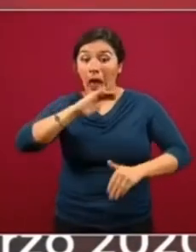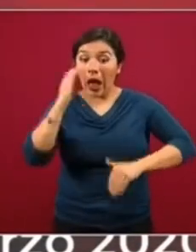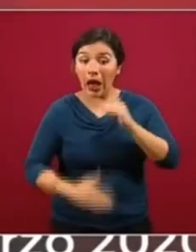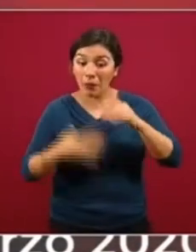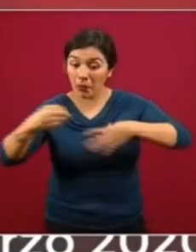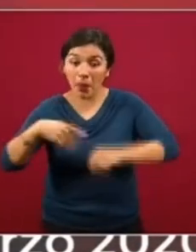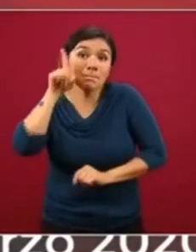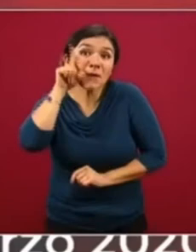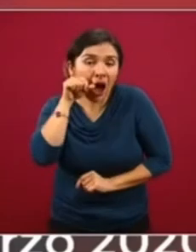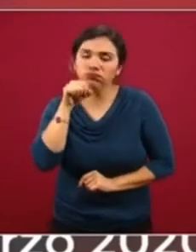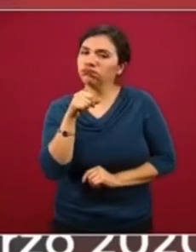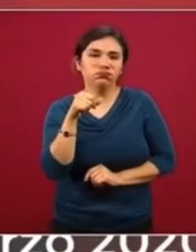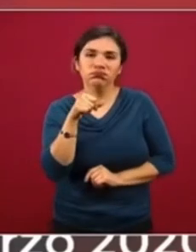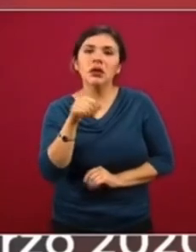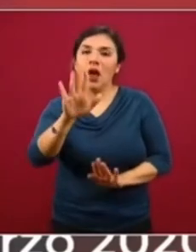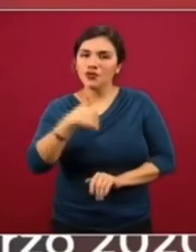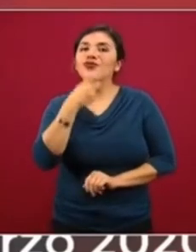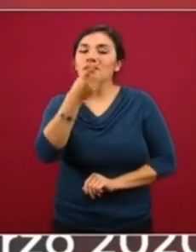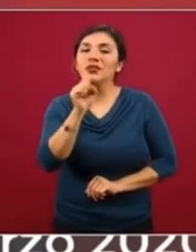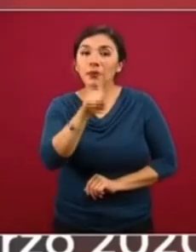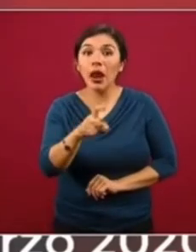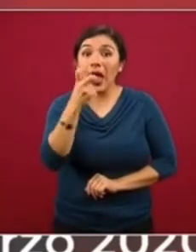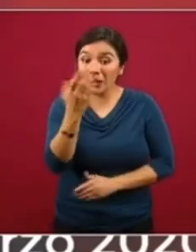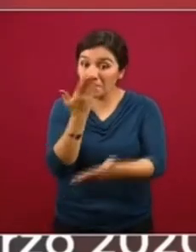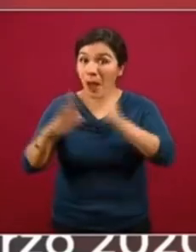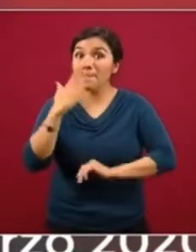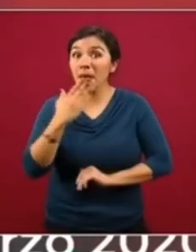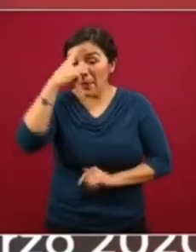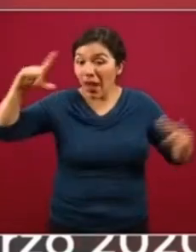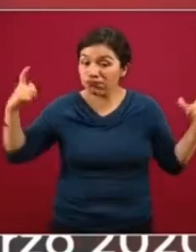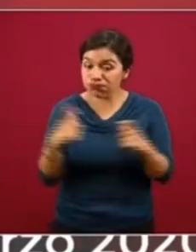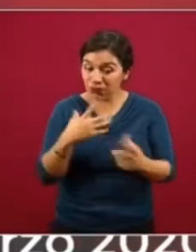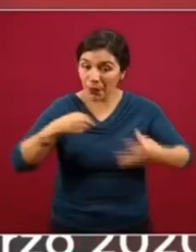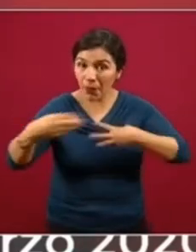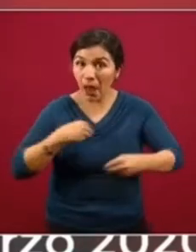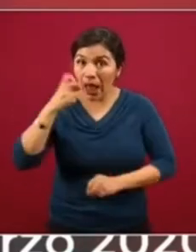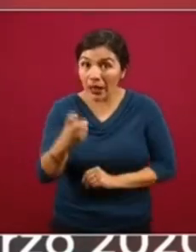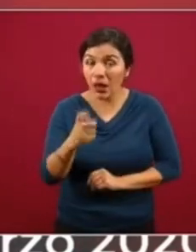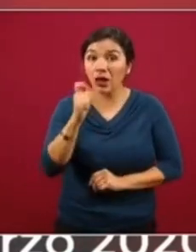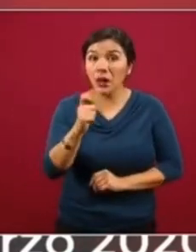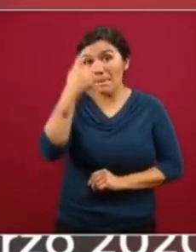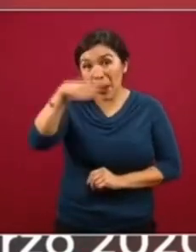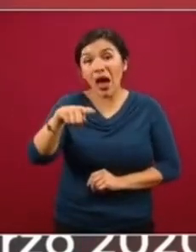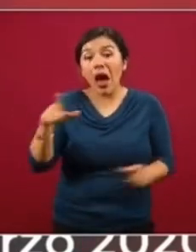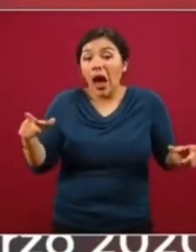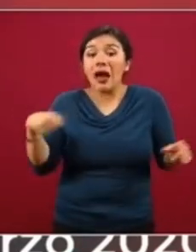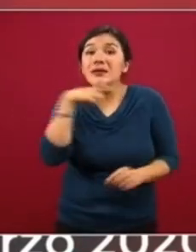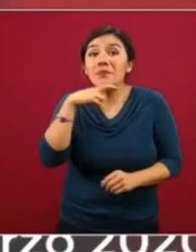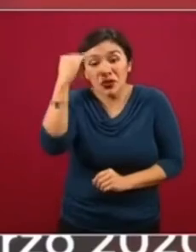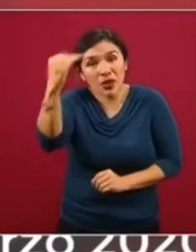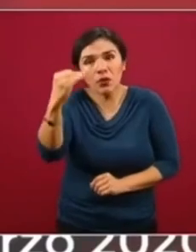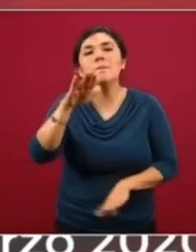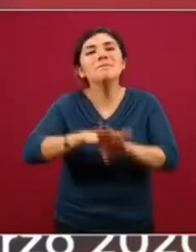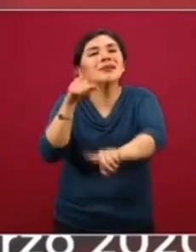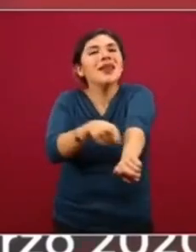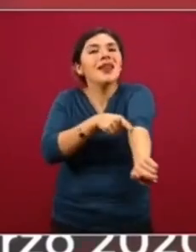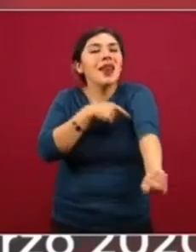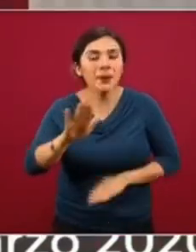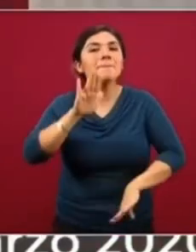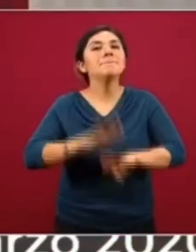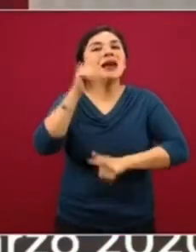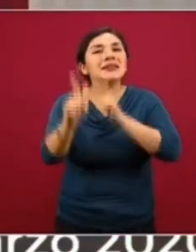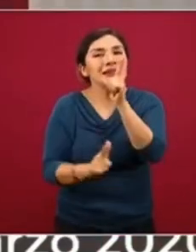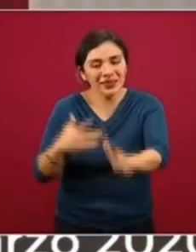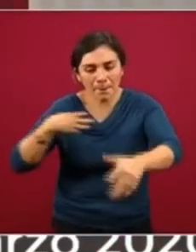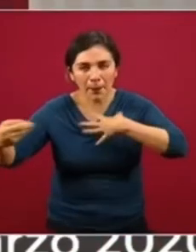terminar con la epidemia de un momento a otro. También quiero ser claro que el éxito en la reducción de la transmisión, en vez de llevarnos a una epidemia corta, nos va a llevar a una epidemia más larga.